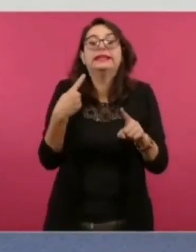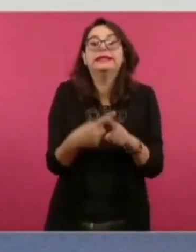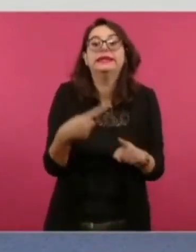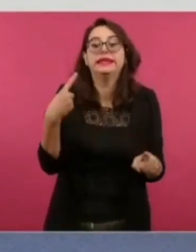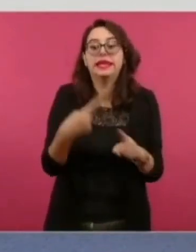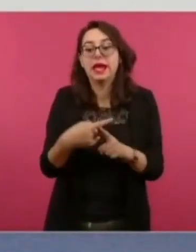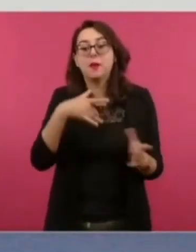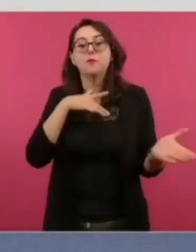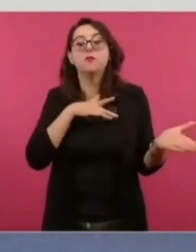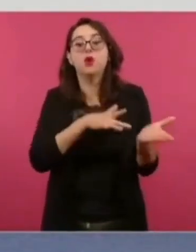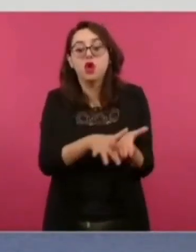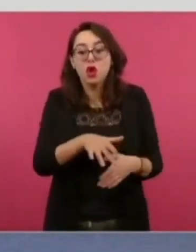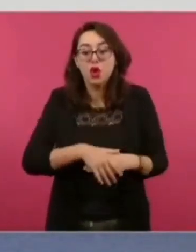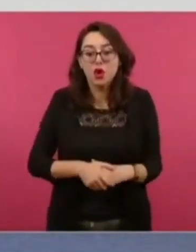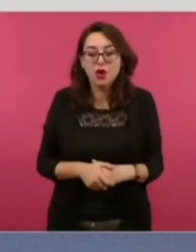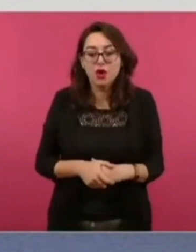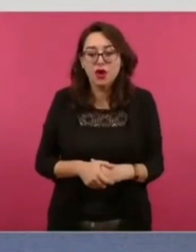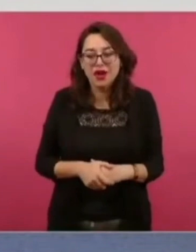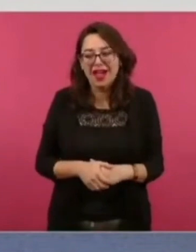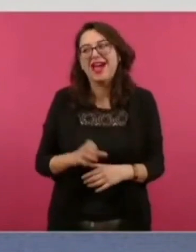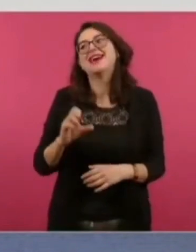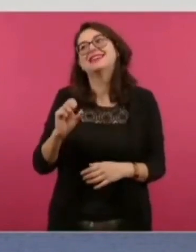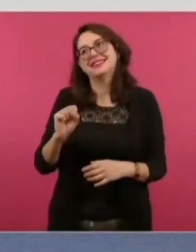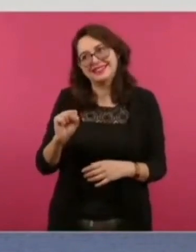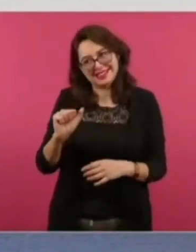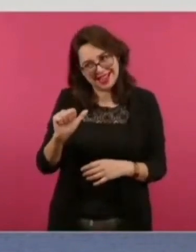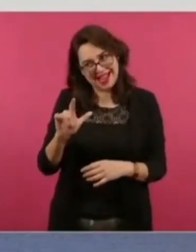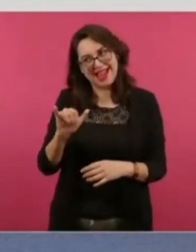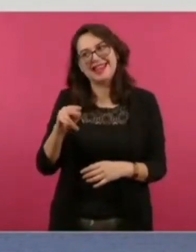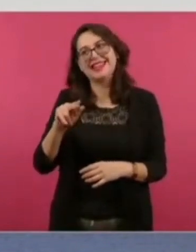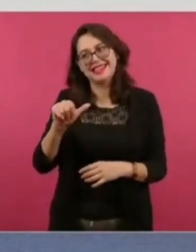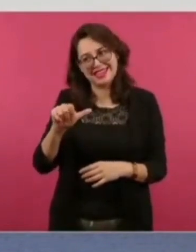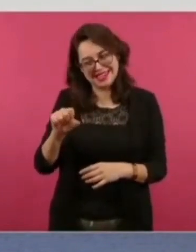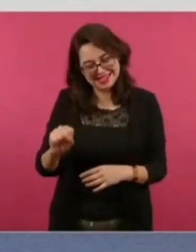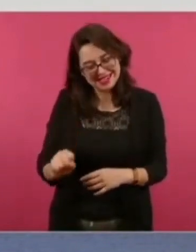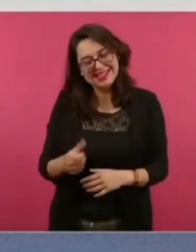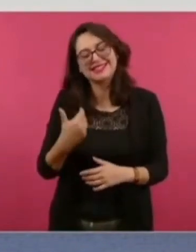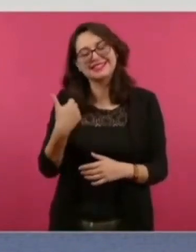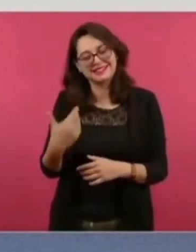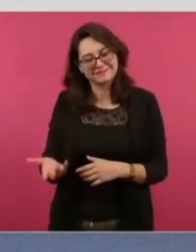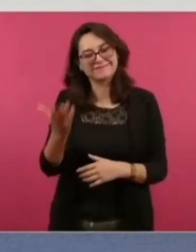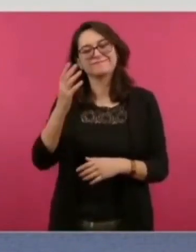de México? Carlos Salinas. ¿Quién usted? Bueno,